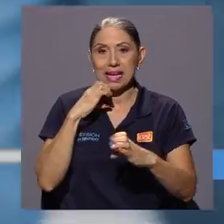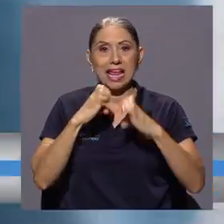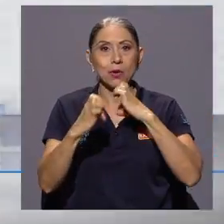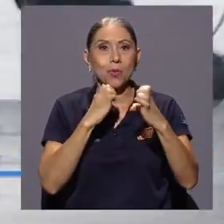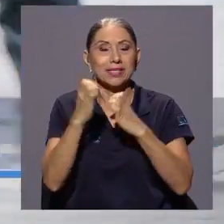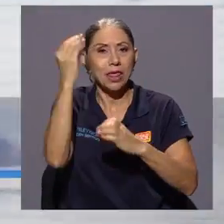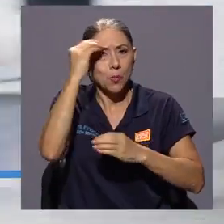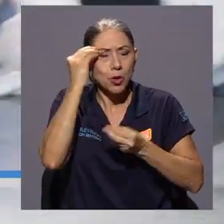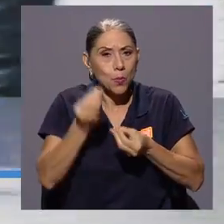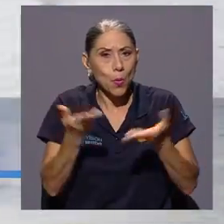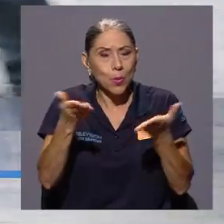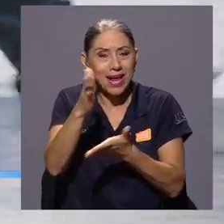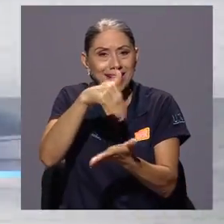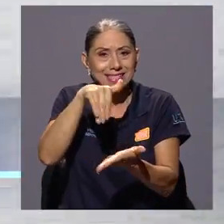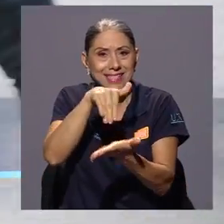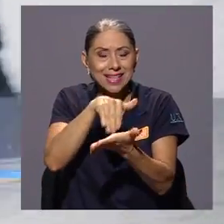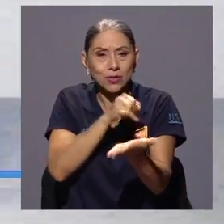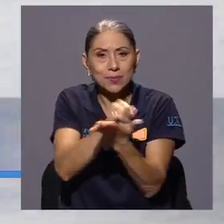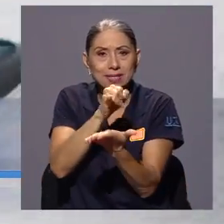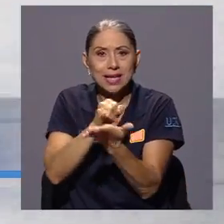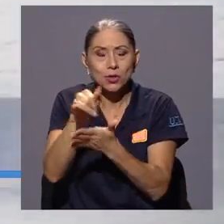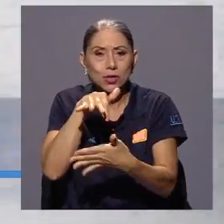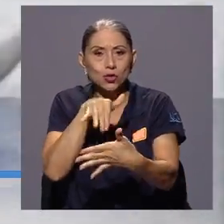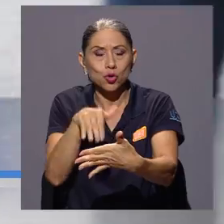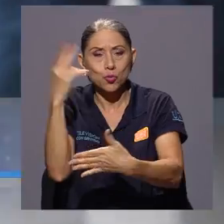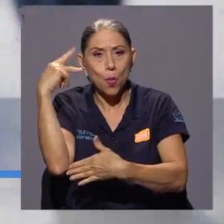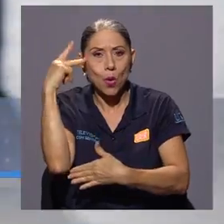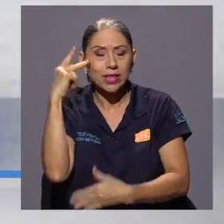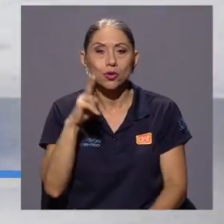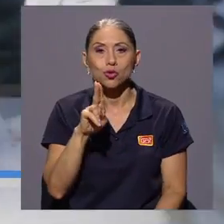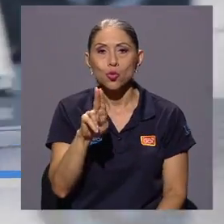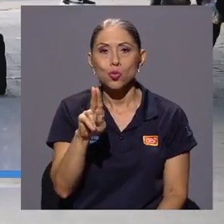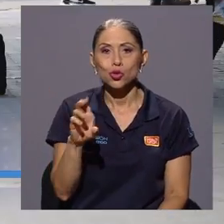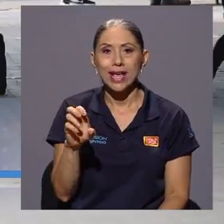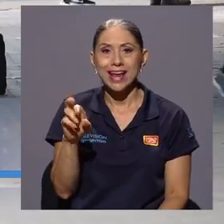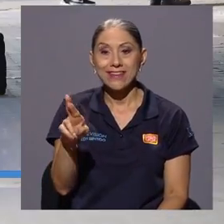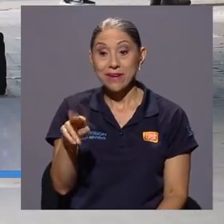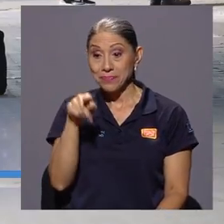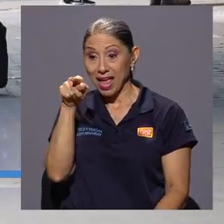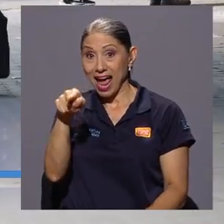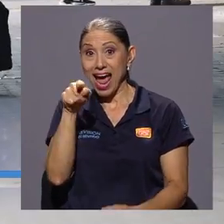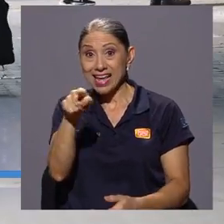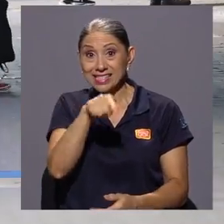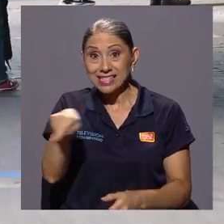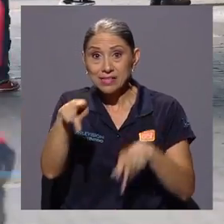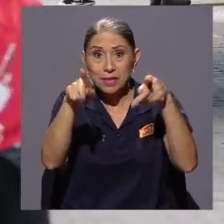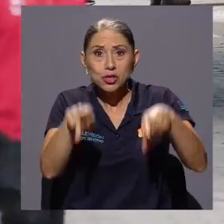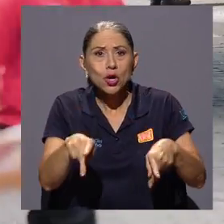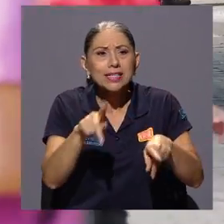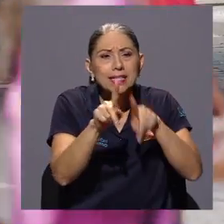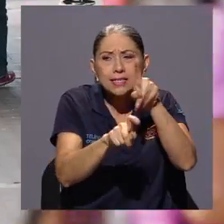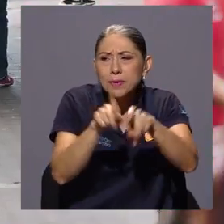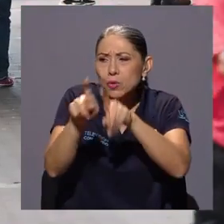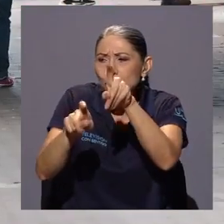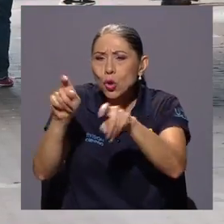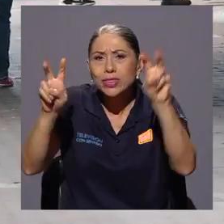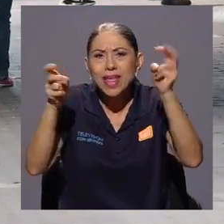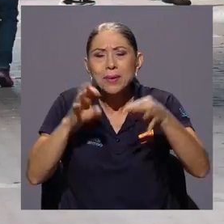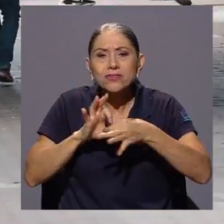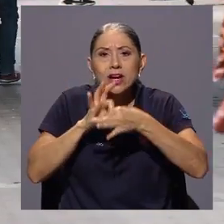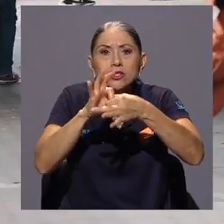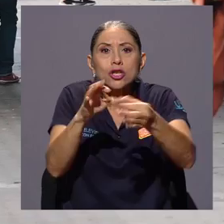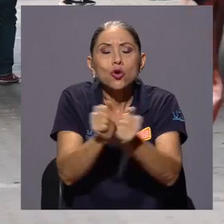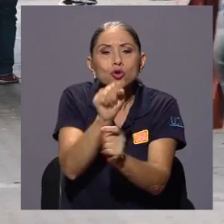encuesta de opinión pública del Centro de Investigación en Estudios Políticos de la UCR. A esta muestra se le consultó sobre diferentes temas